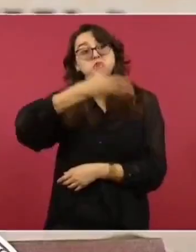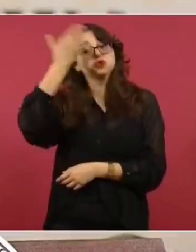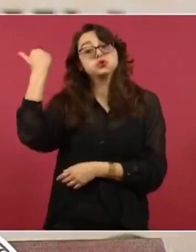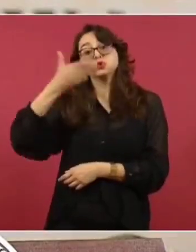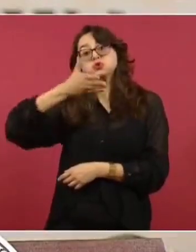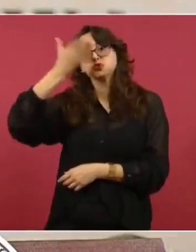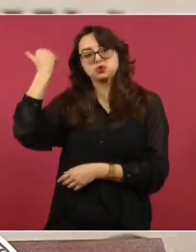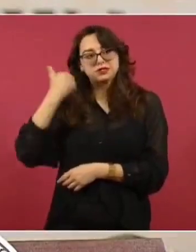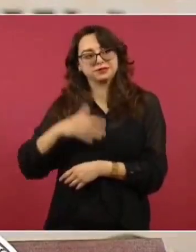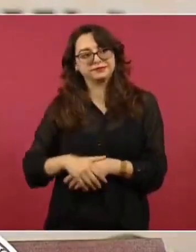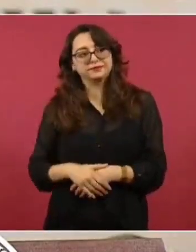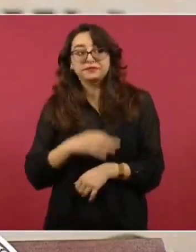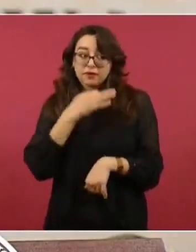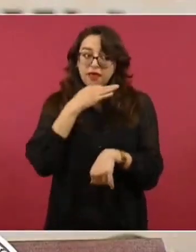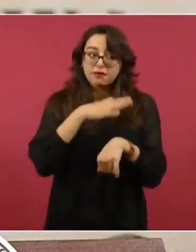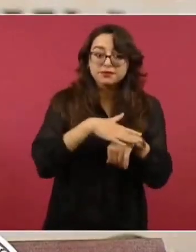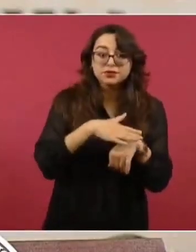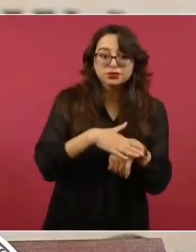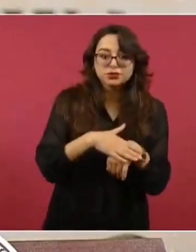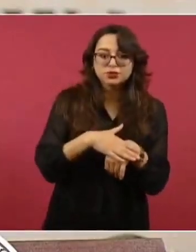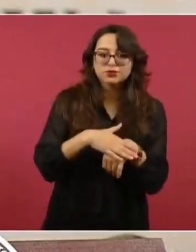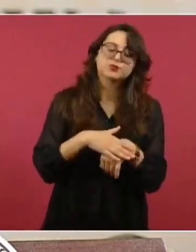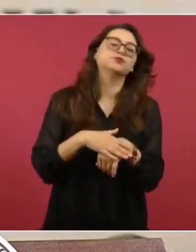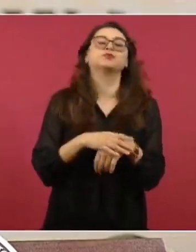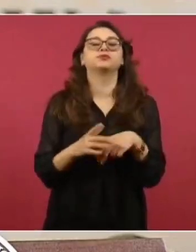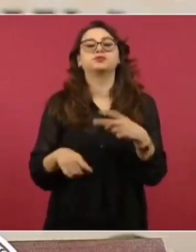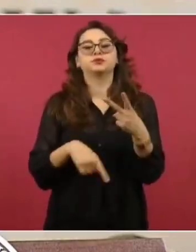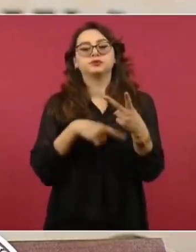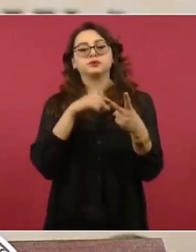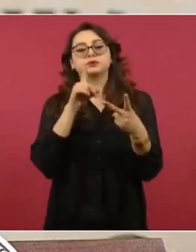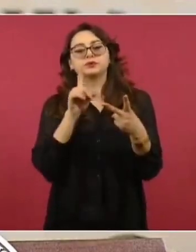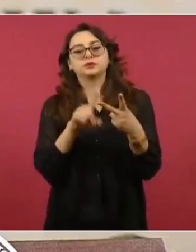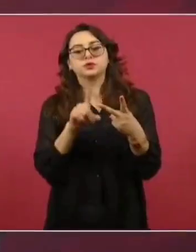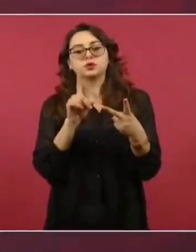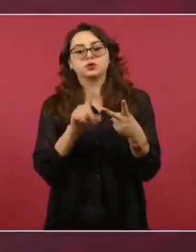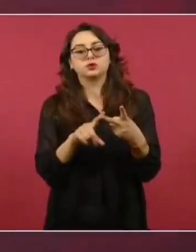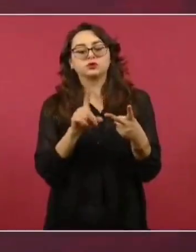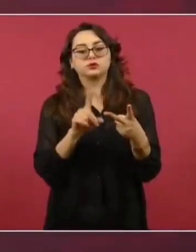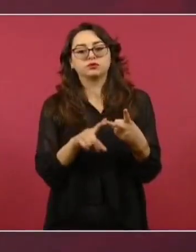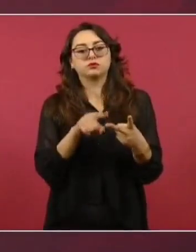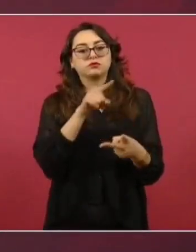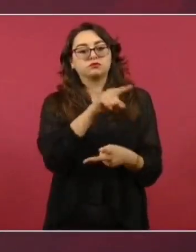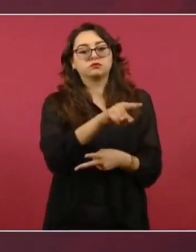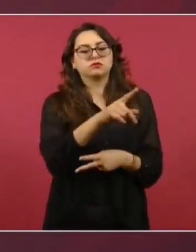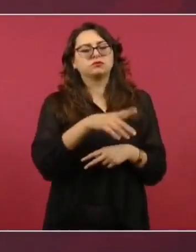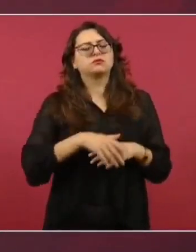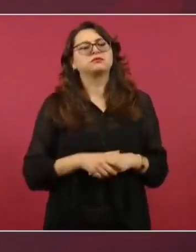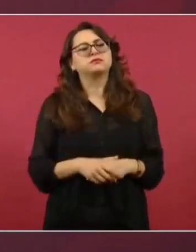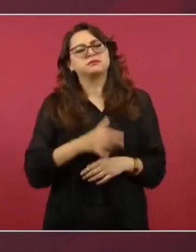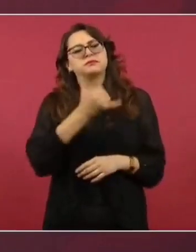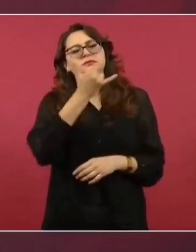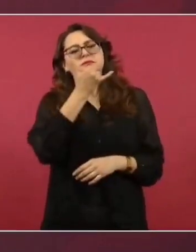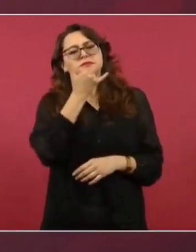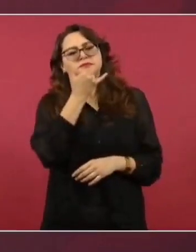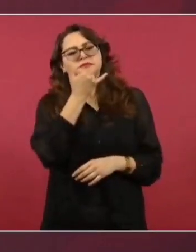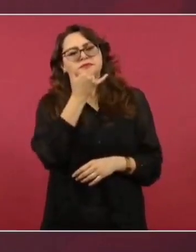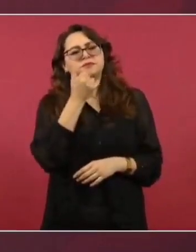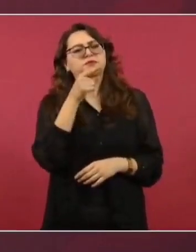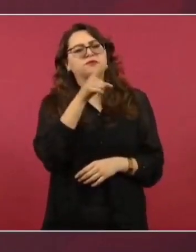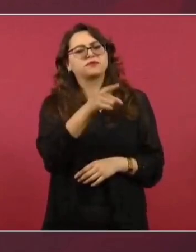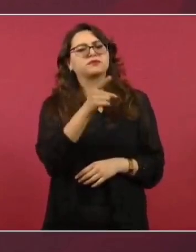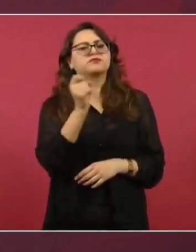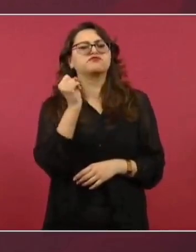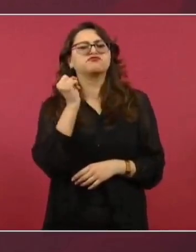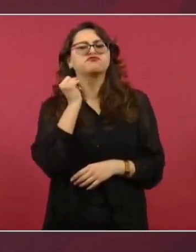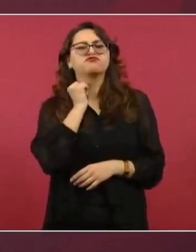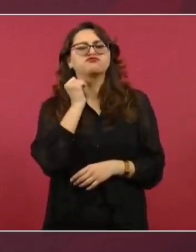Segunda cuestión. Quizás su pregunta debería ser, bueno, ¿y por qué saliendo del Senado puedes conseguir fentanilo en